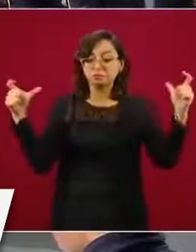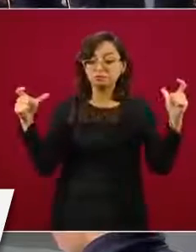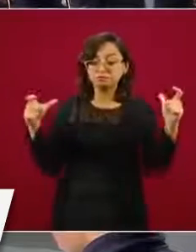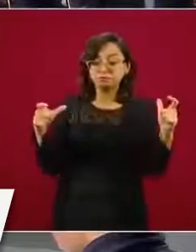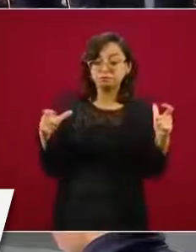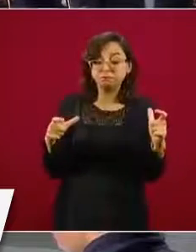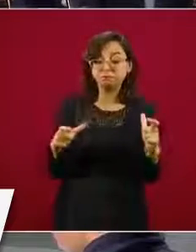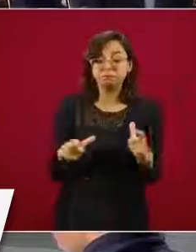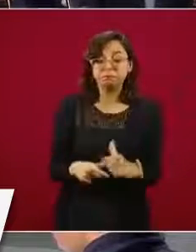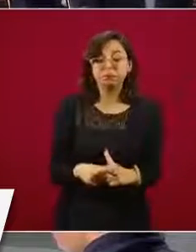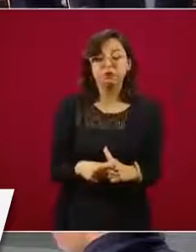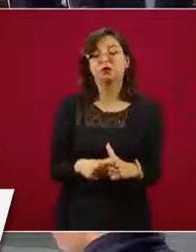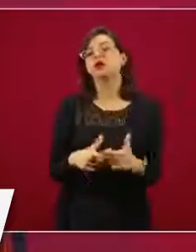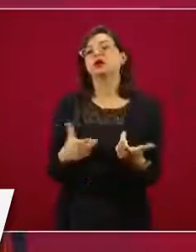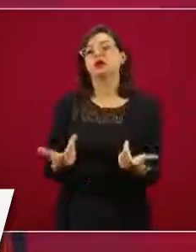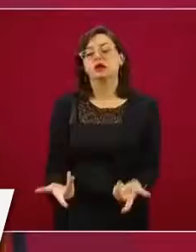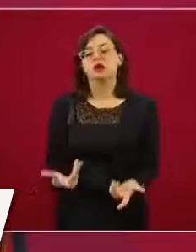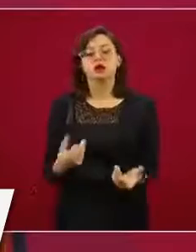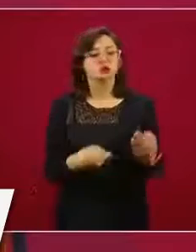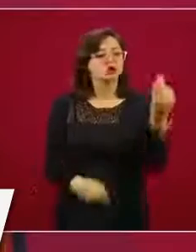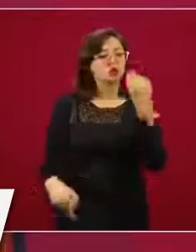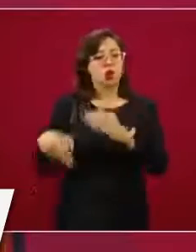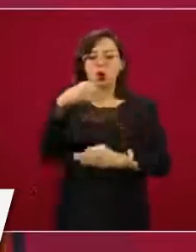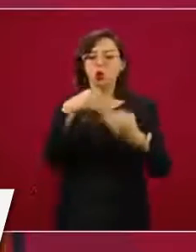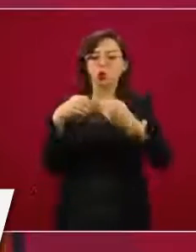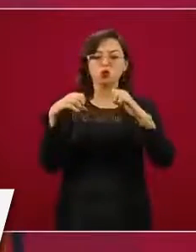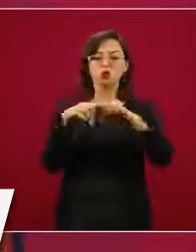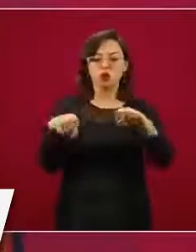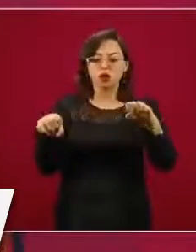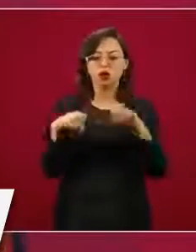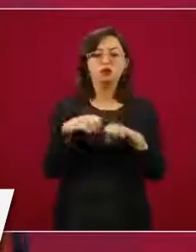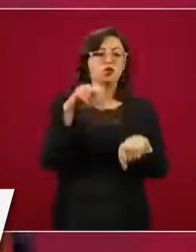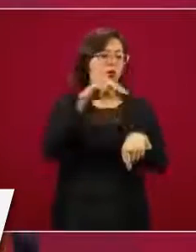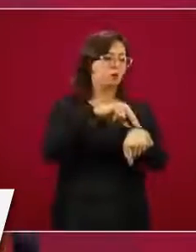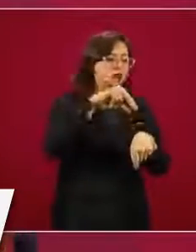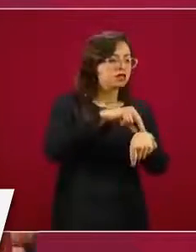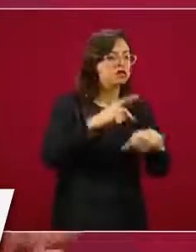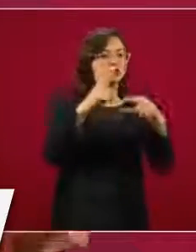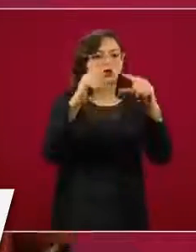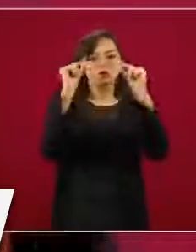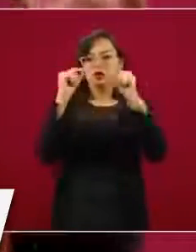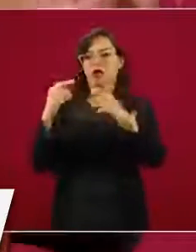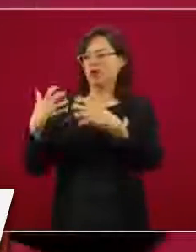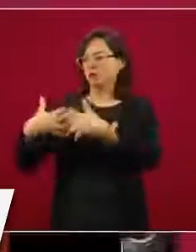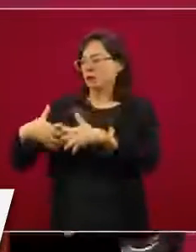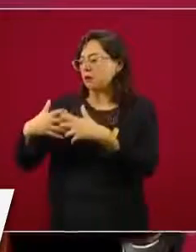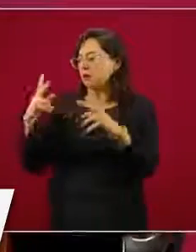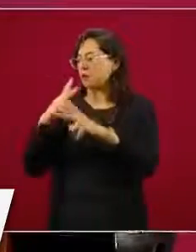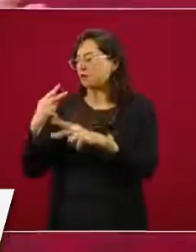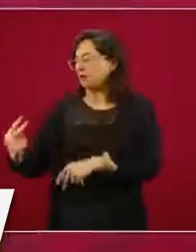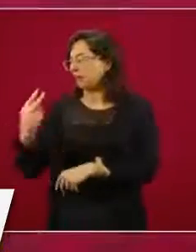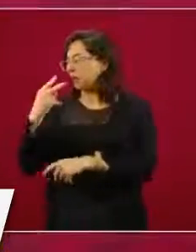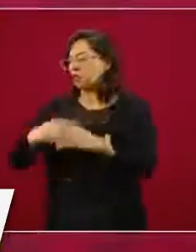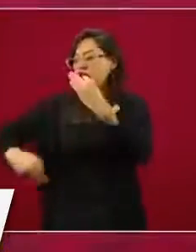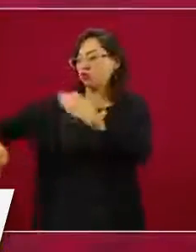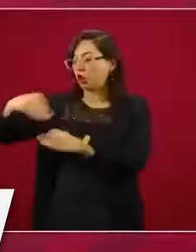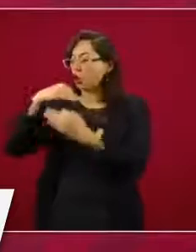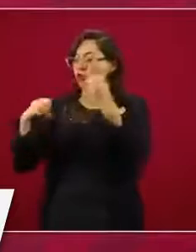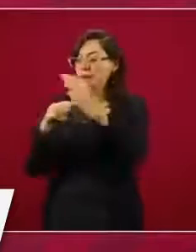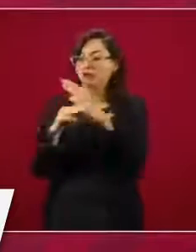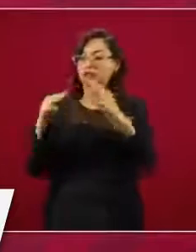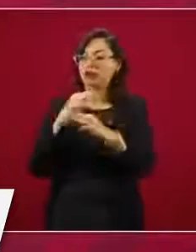médicos, ventiladores, todo lo que se requiera pueda ayudar